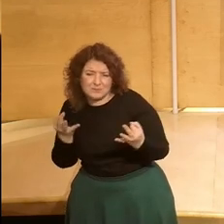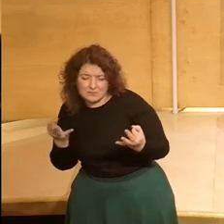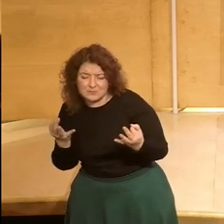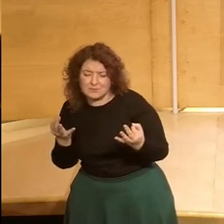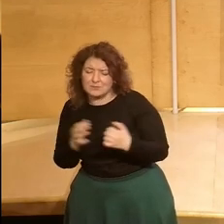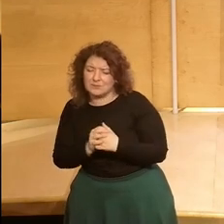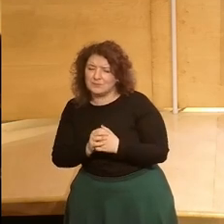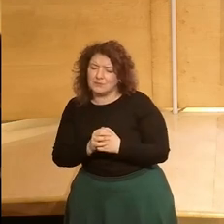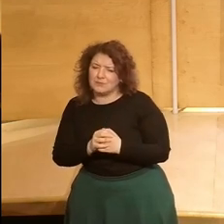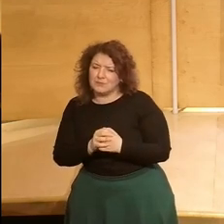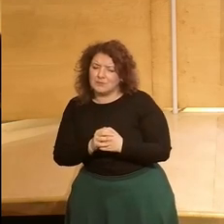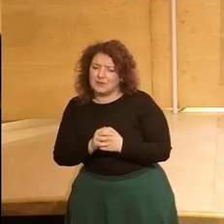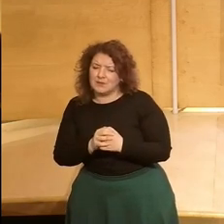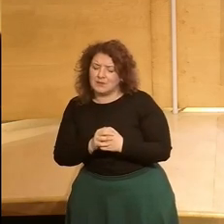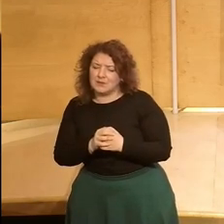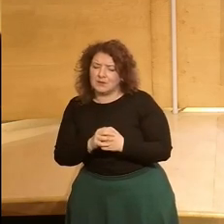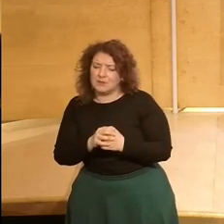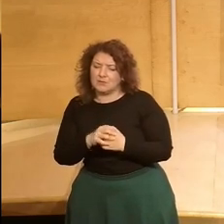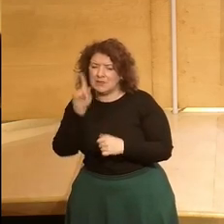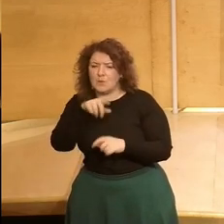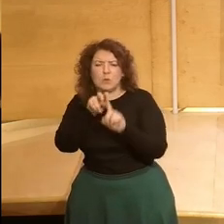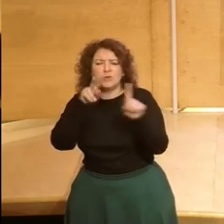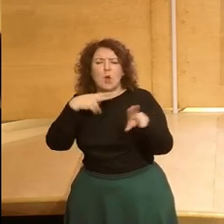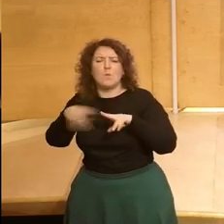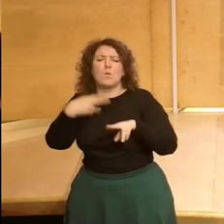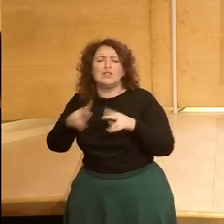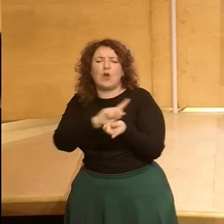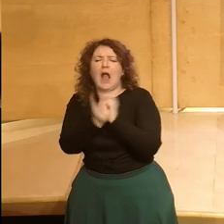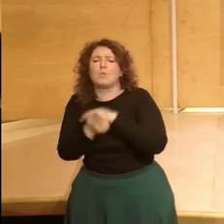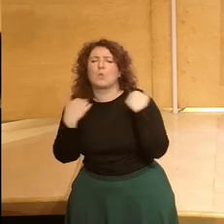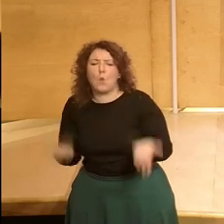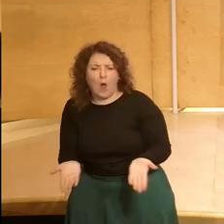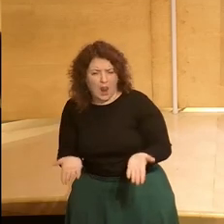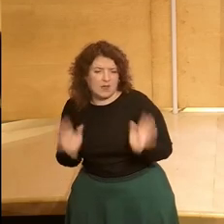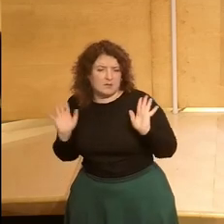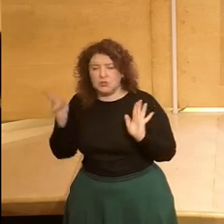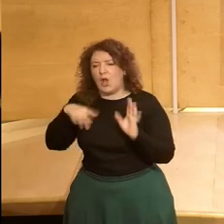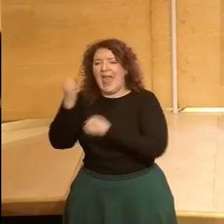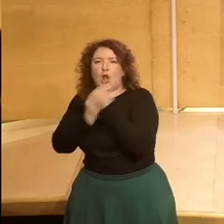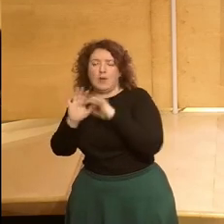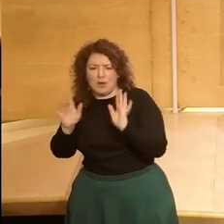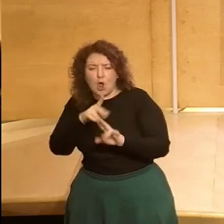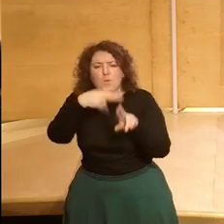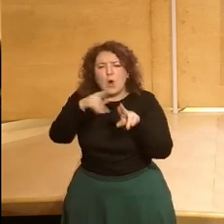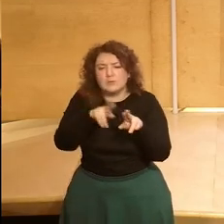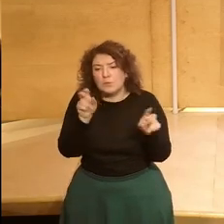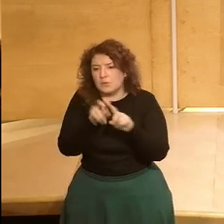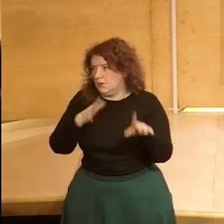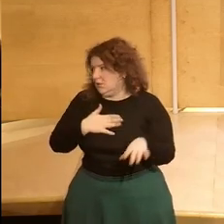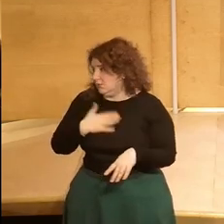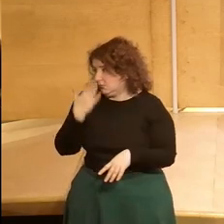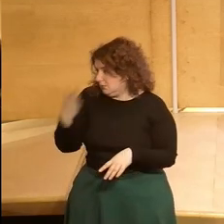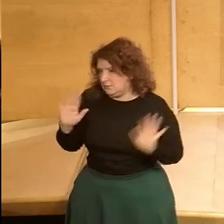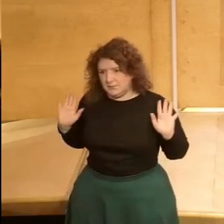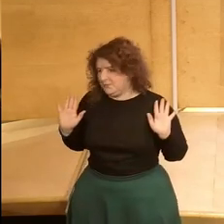con ese punto de que ha cambiado a nivel político también que no es solo la economía bueno yo creo que ha cambiado todo